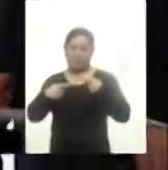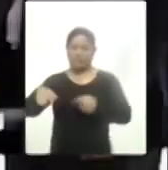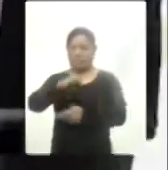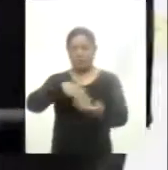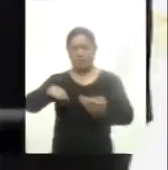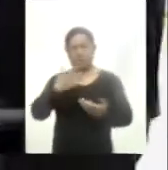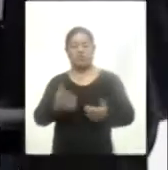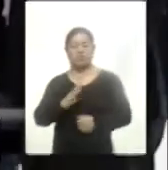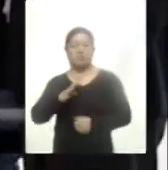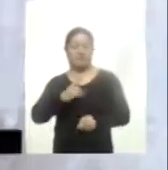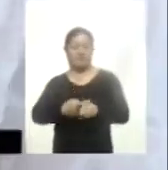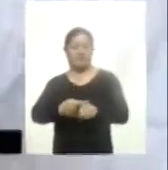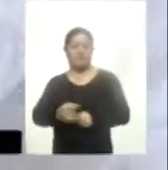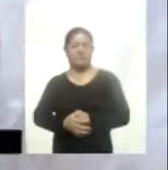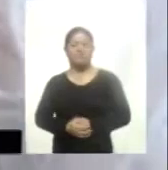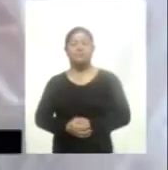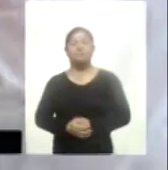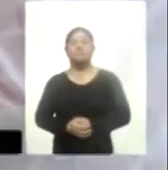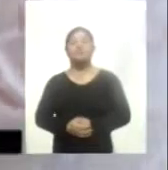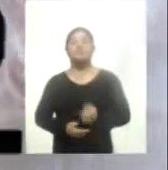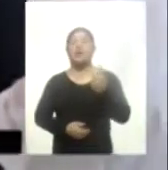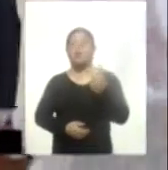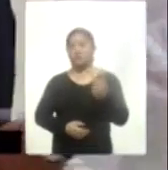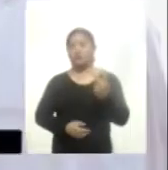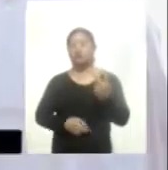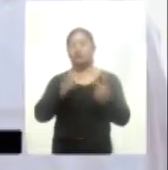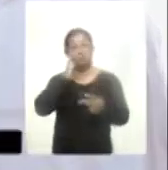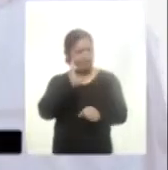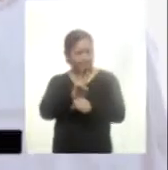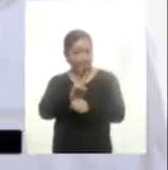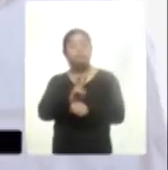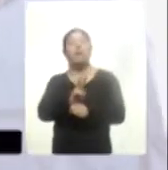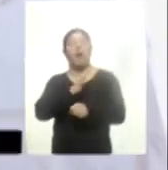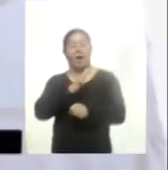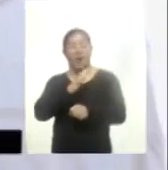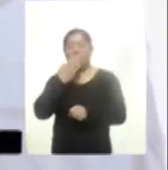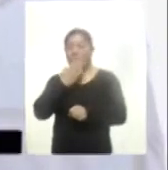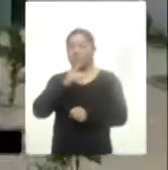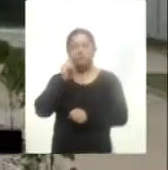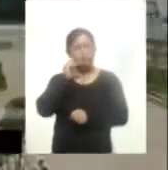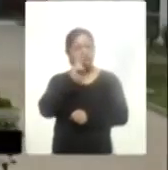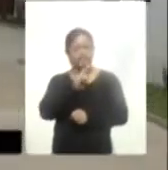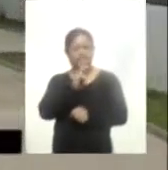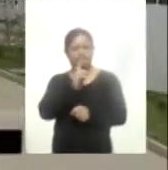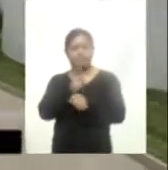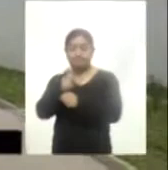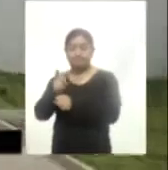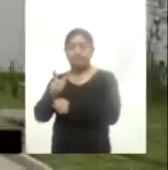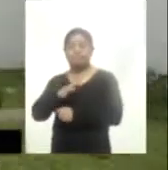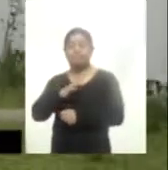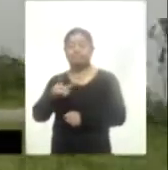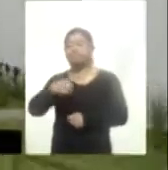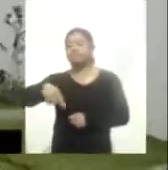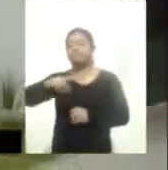Como parte del recorrido, Marco Mena y Juan Ferrer constataron los avances que registra el hospital, donde ya culminaron los trabajos en los